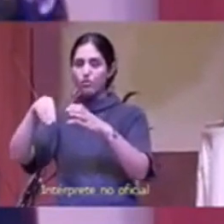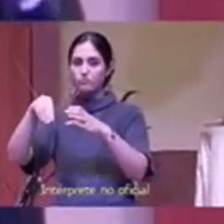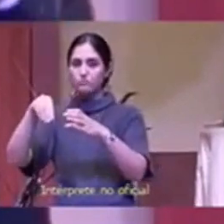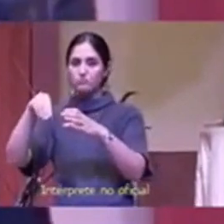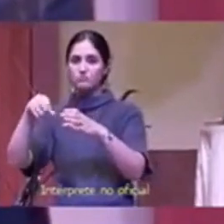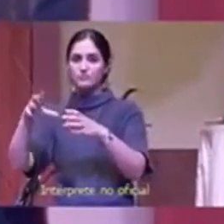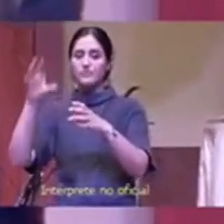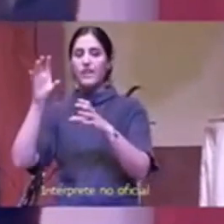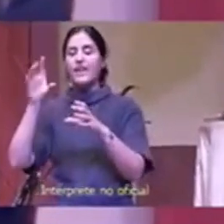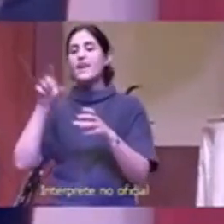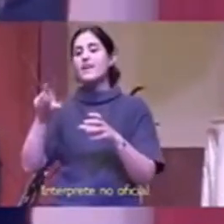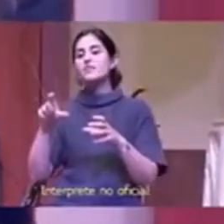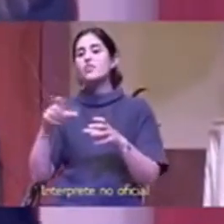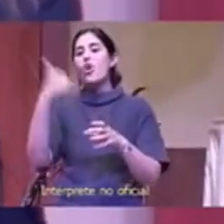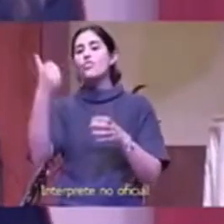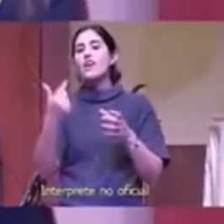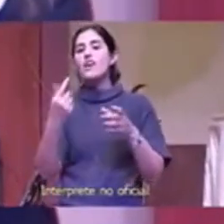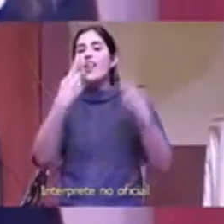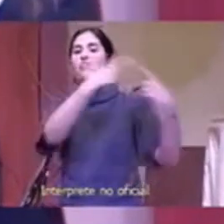son compartimentos